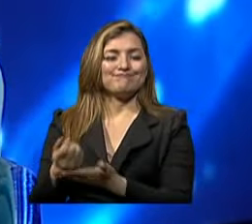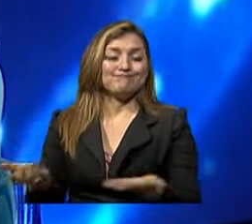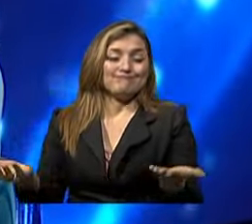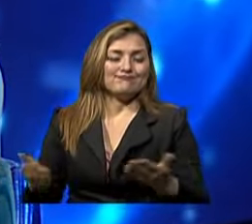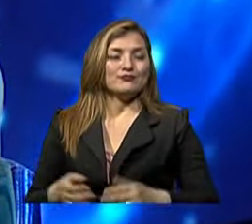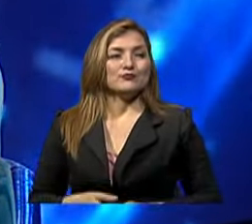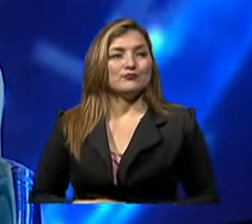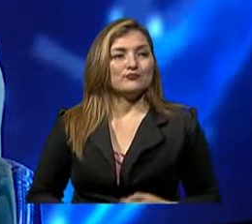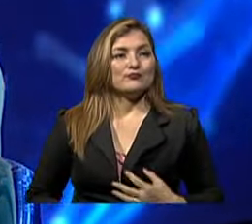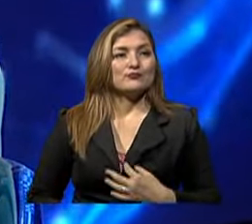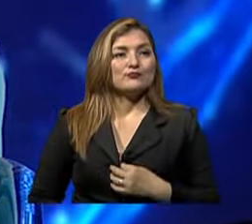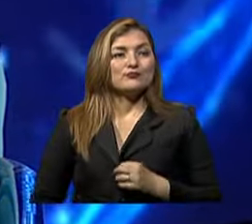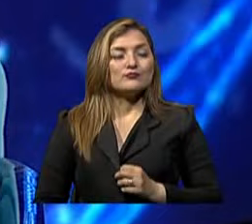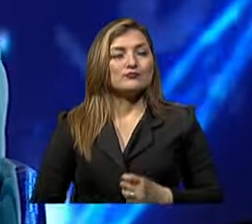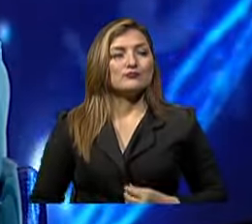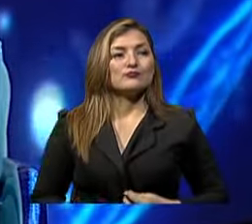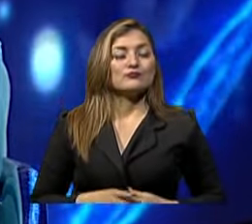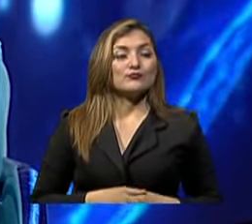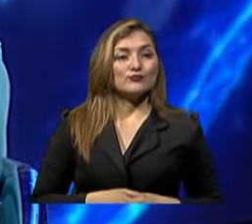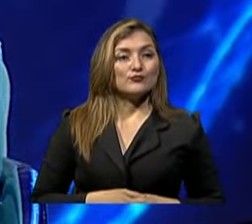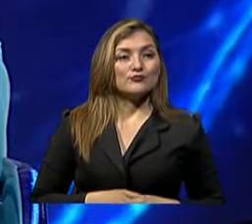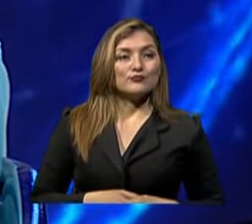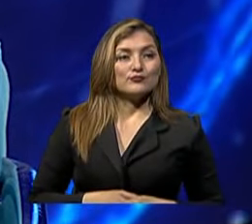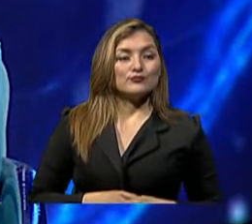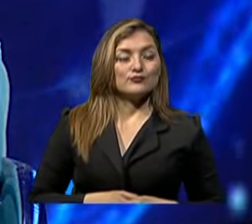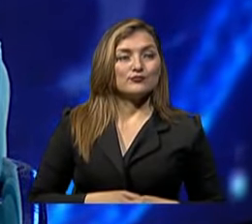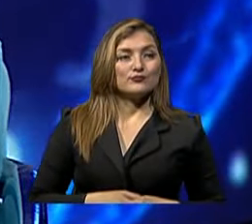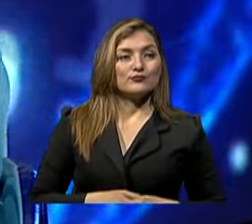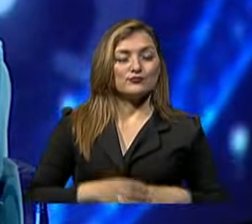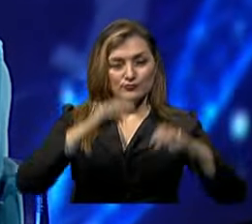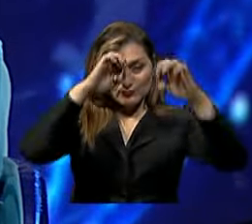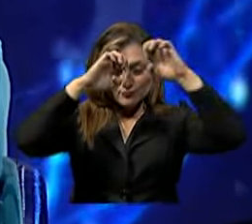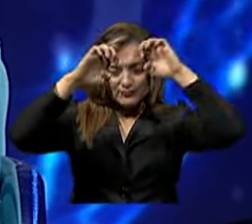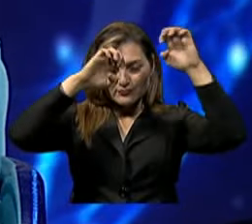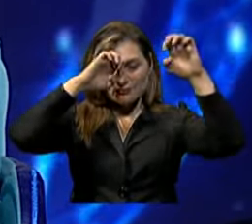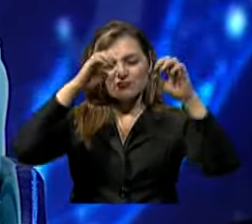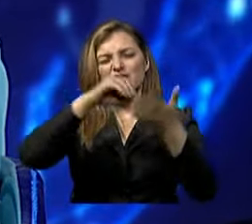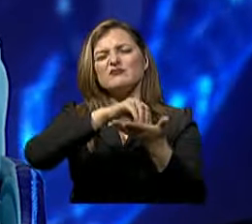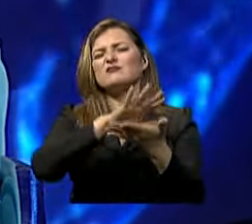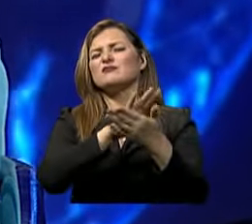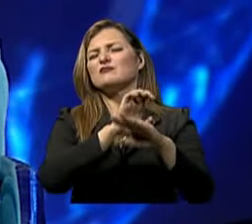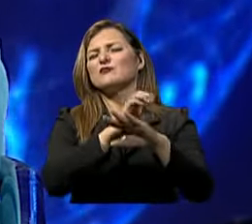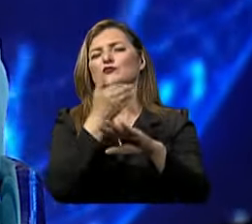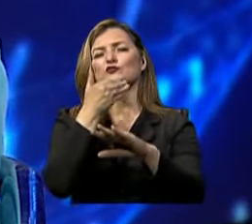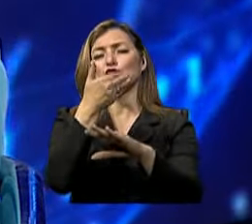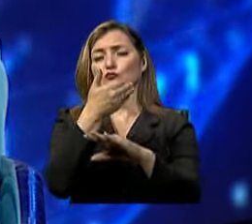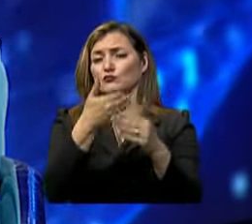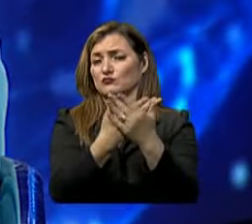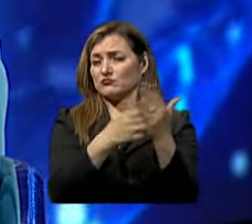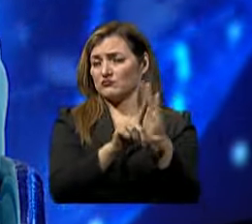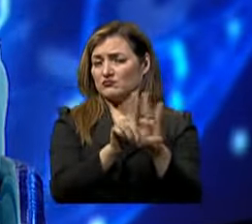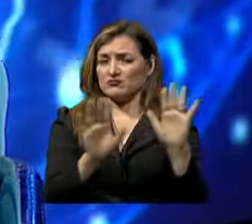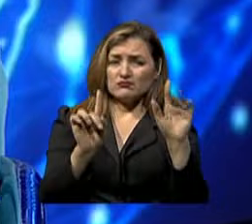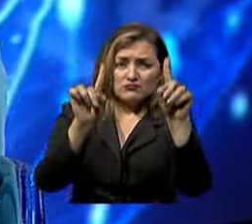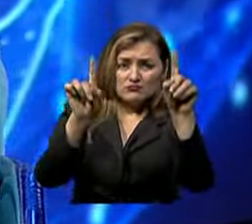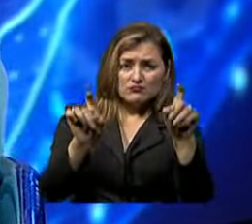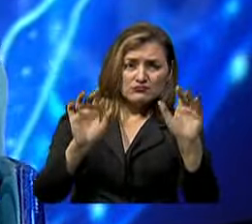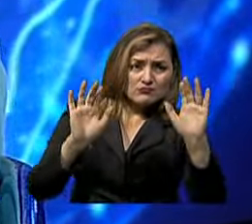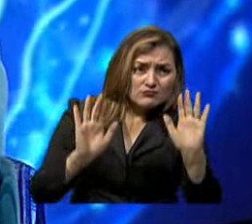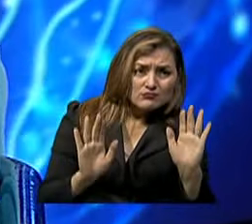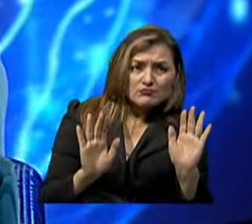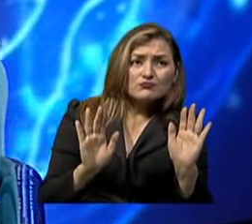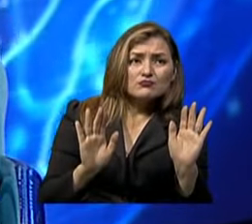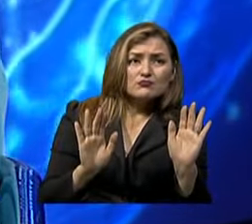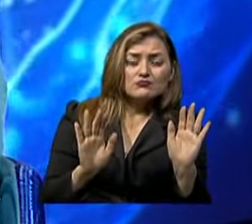fumar Esto de aquí De las estrategias ¿Cómo nosotros La podemos implementar Desde una política Pública? Porque parecería ser Que hay una